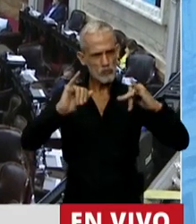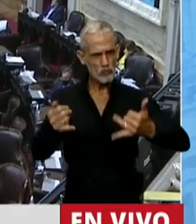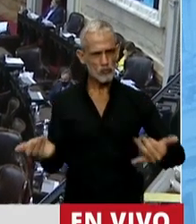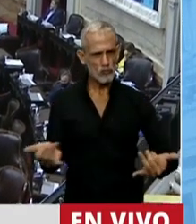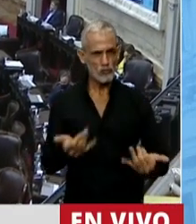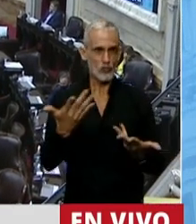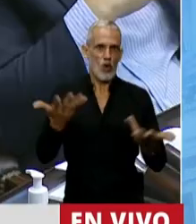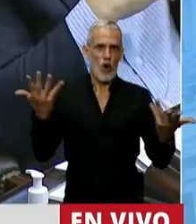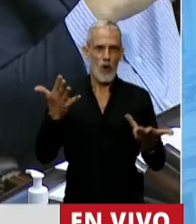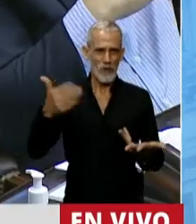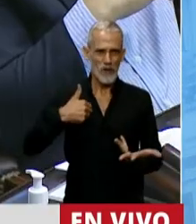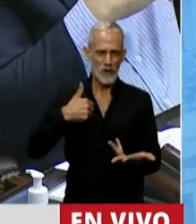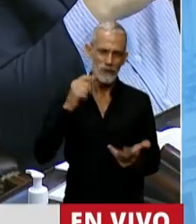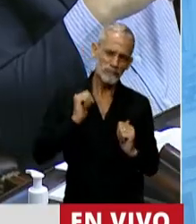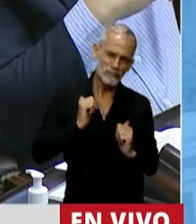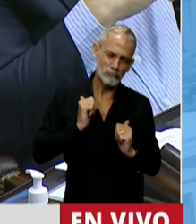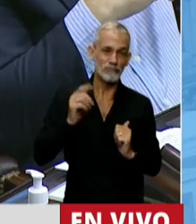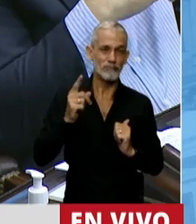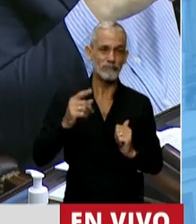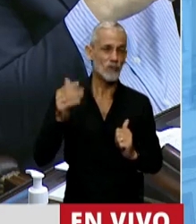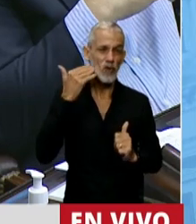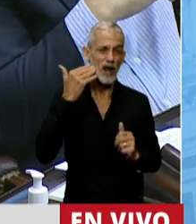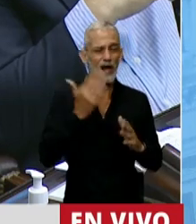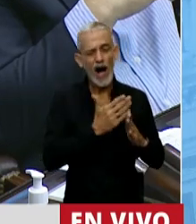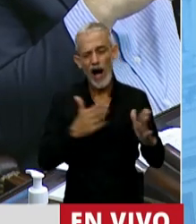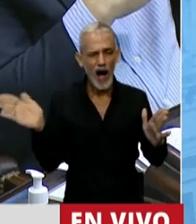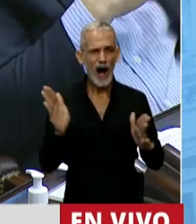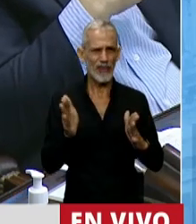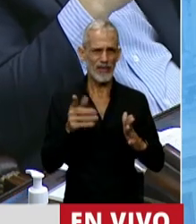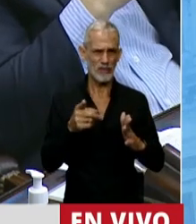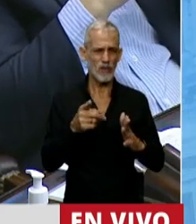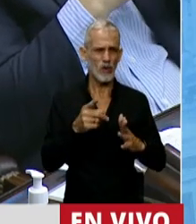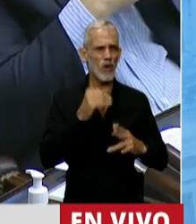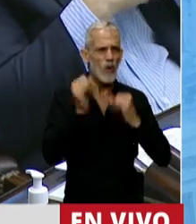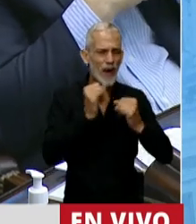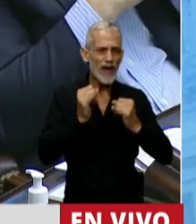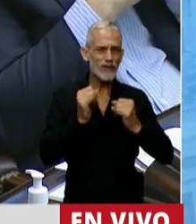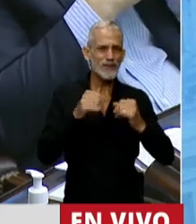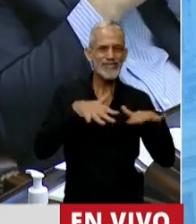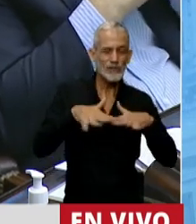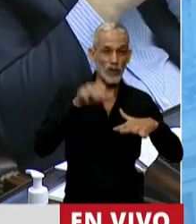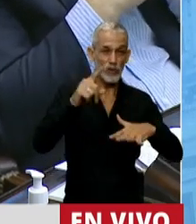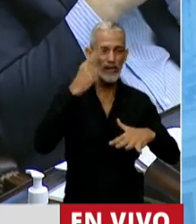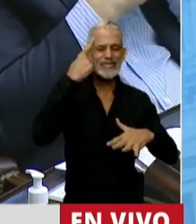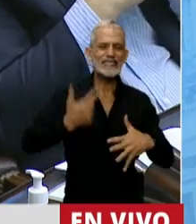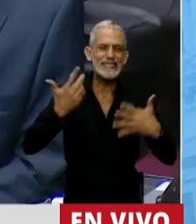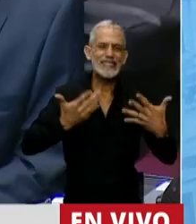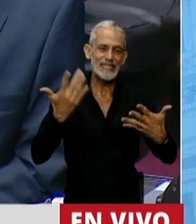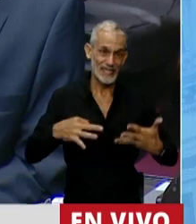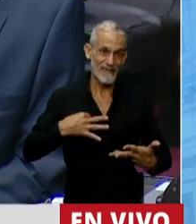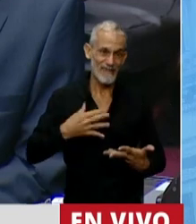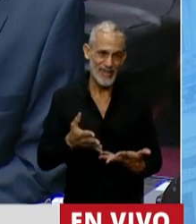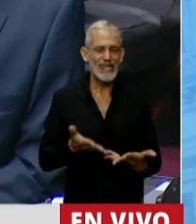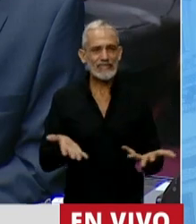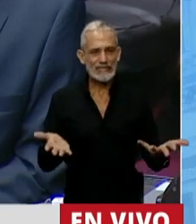Obvio que cuando uno escuchó durante toda la tarde muchas relaciones y situaciones tristes de vida, bueno, por